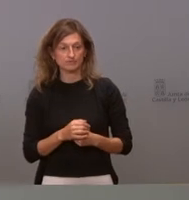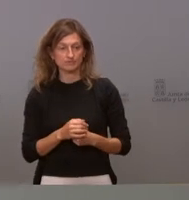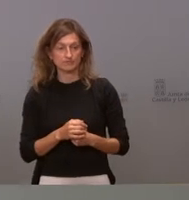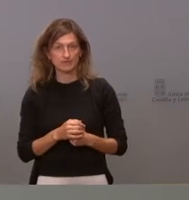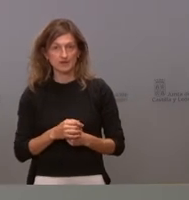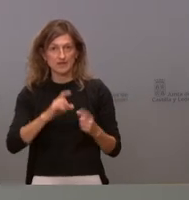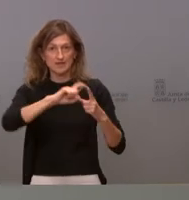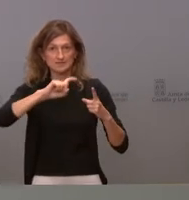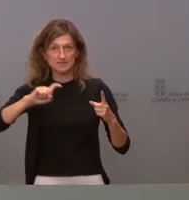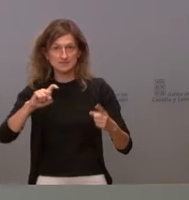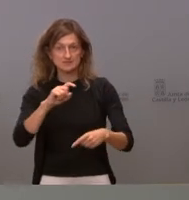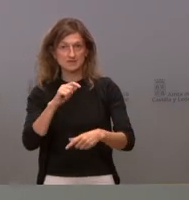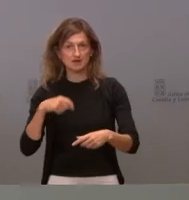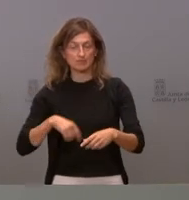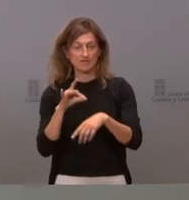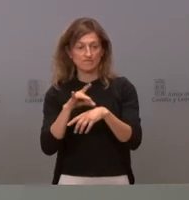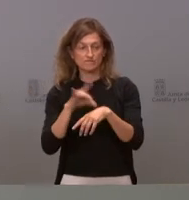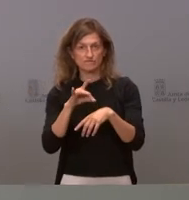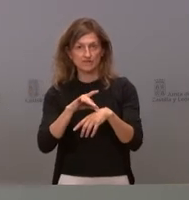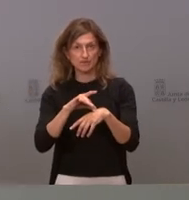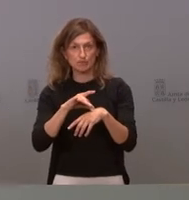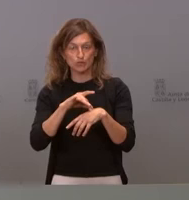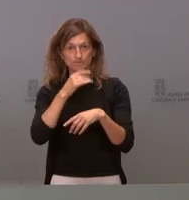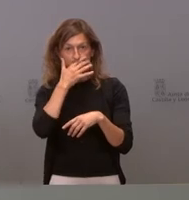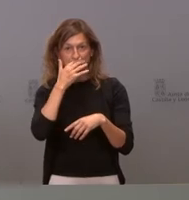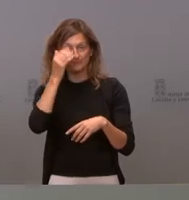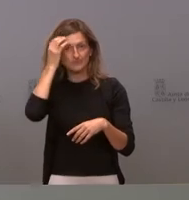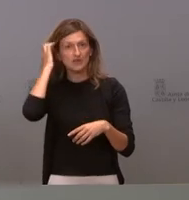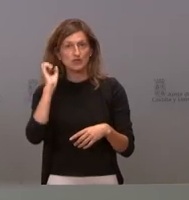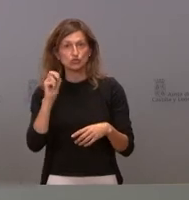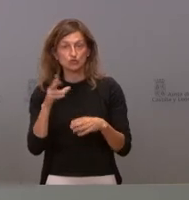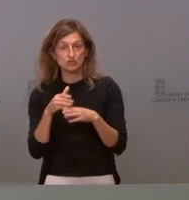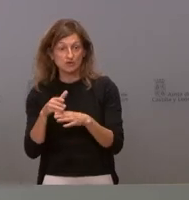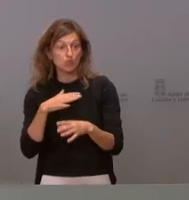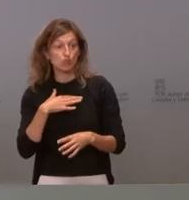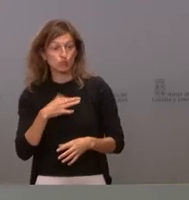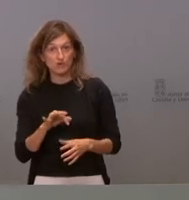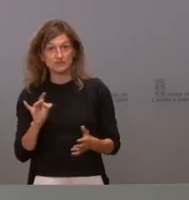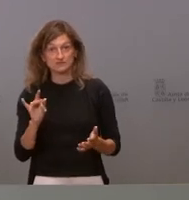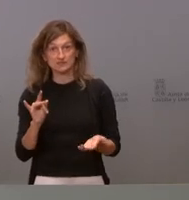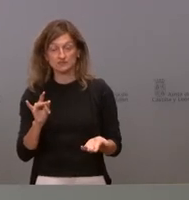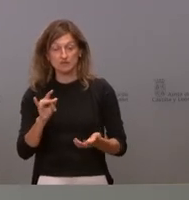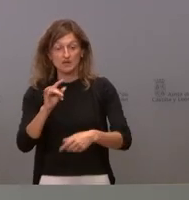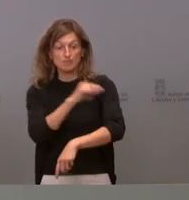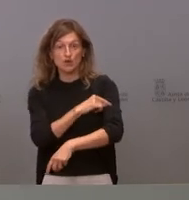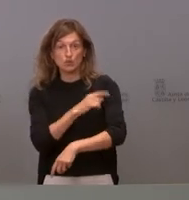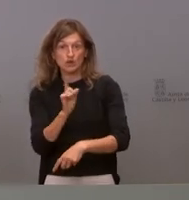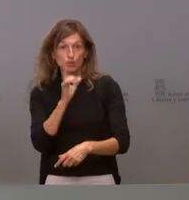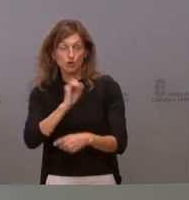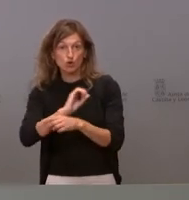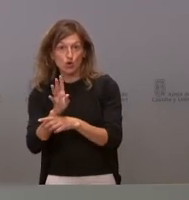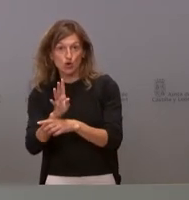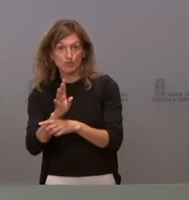estadística de los profesionales que han enfermado por COVID? ¿es ese 12% que falta? pues probablemente probablemente porque el número son